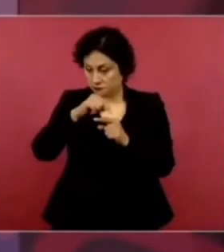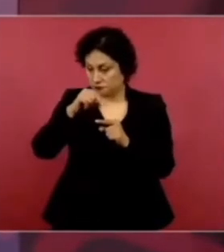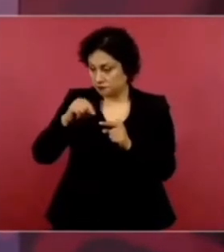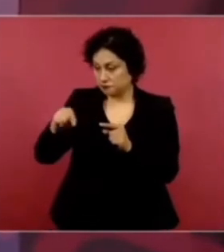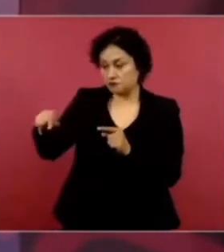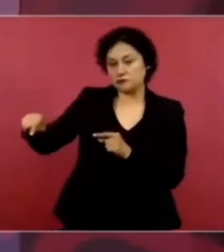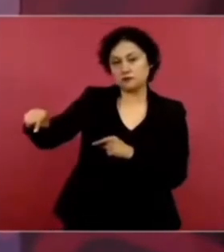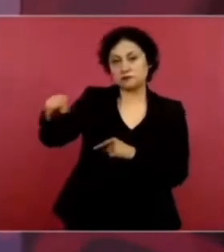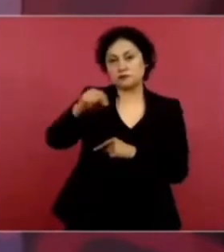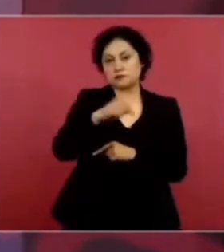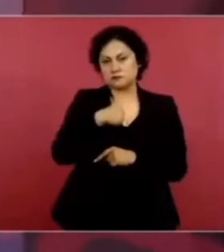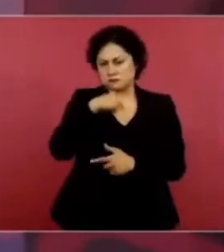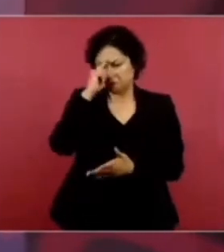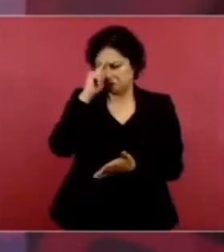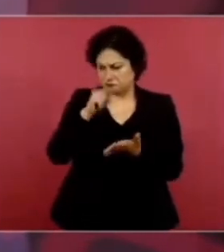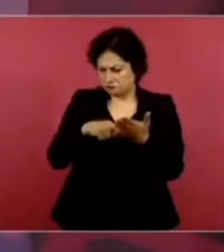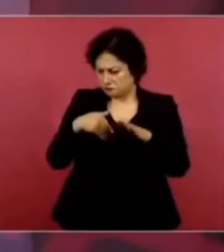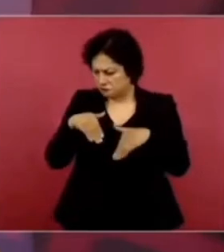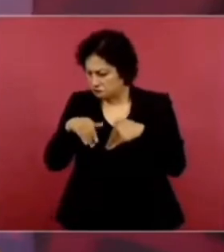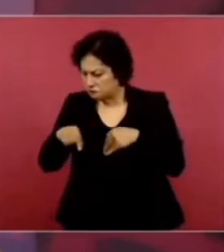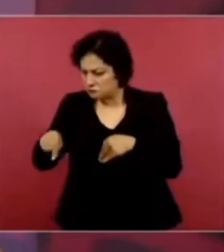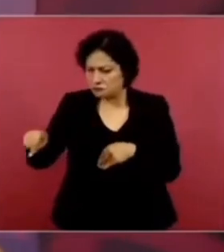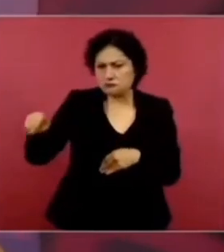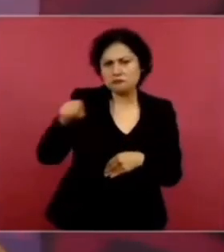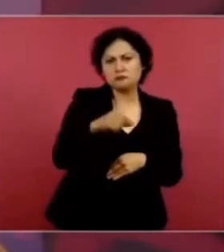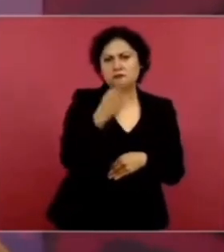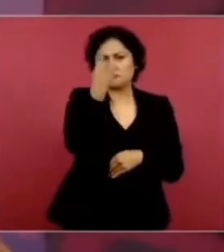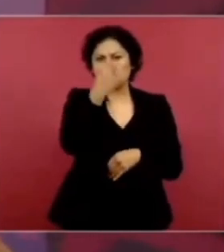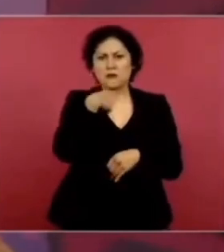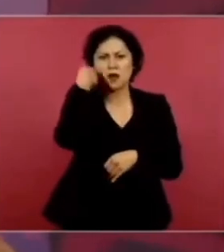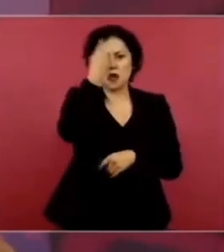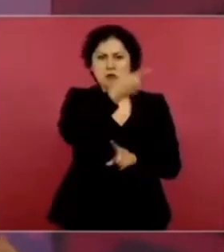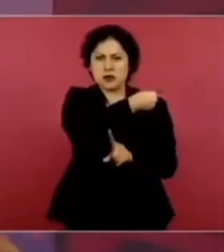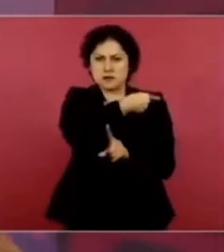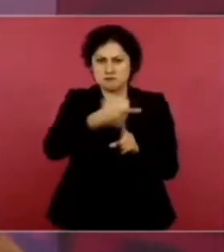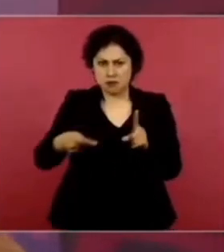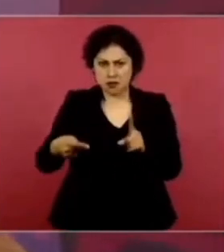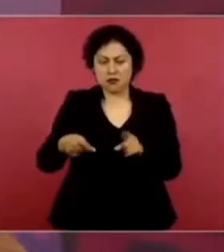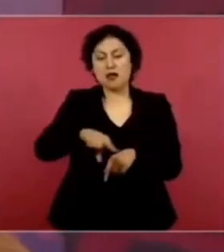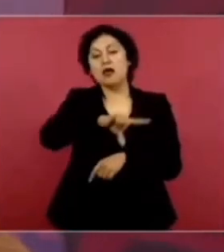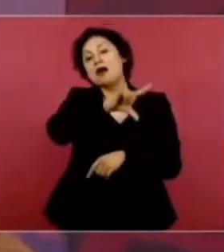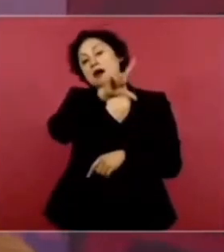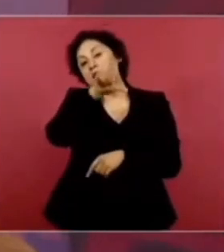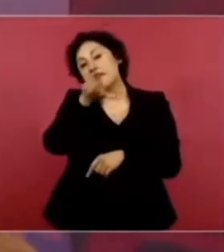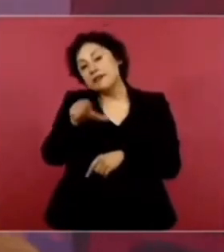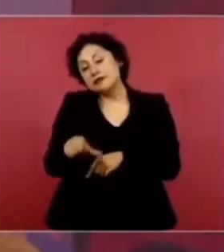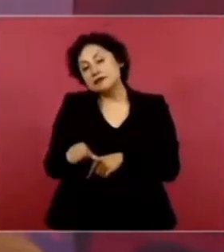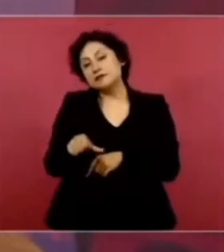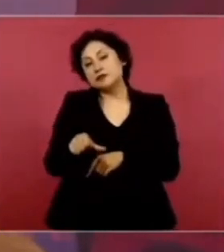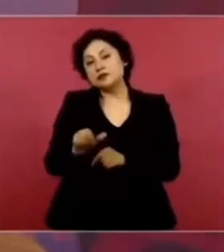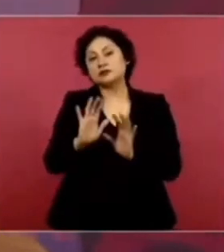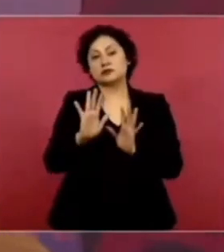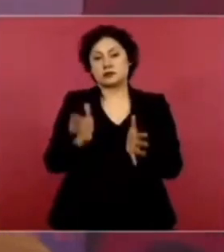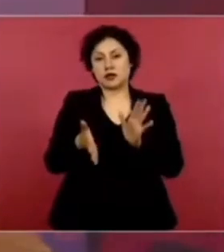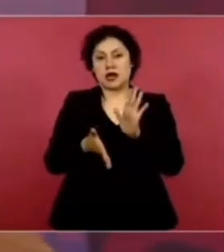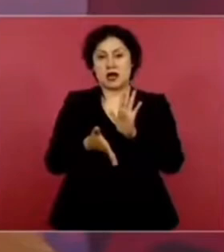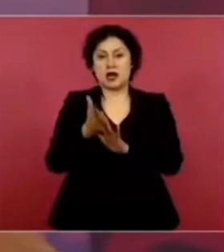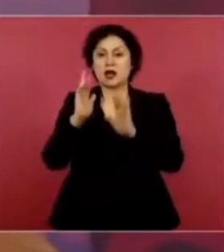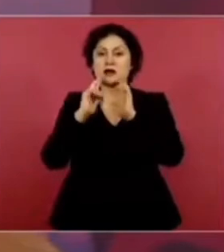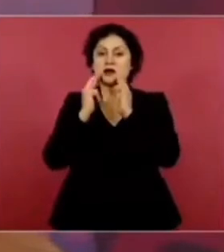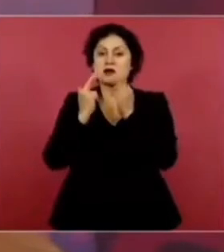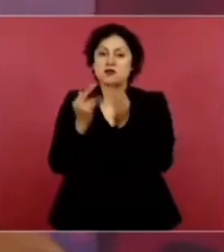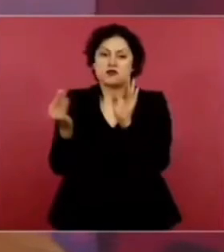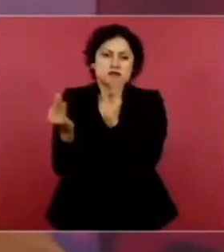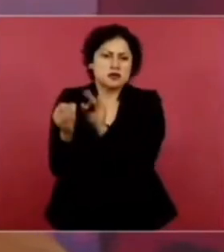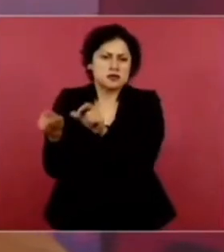En una hora y media. Y luego. Ya nos vamos. A la reunión. Muy cerca de